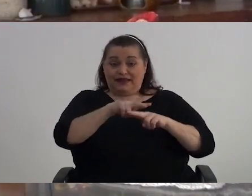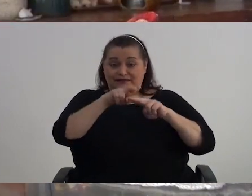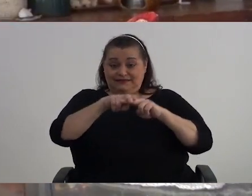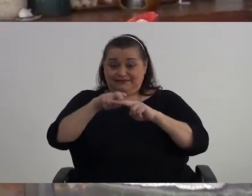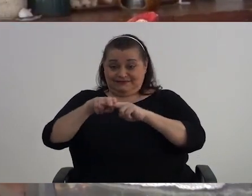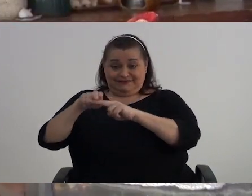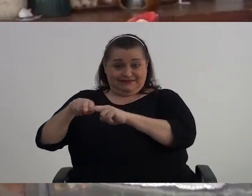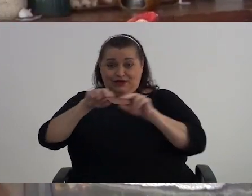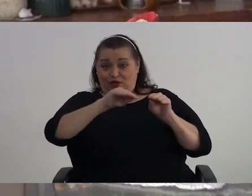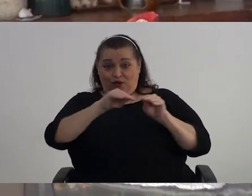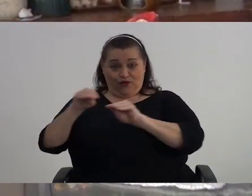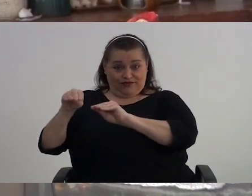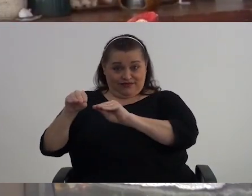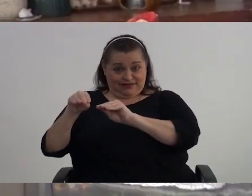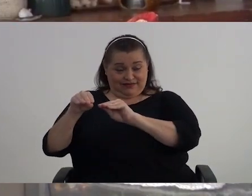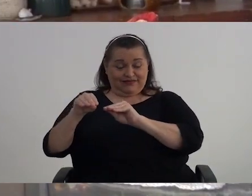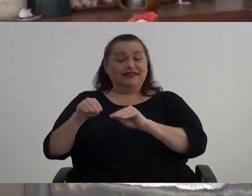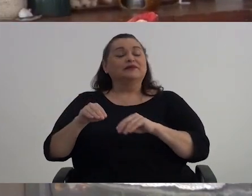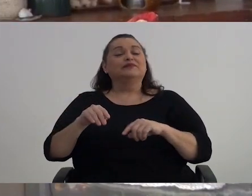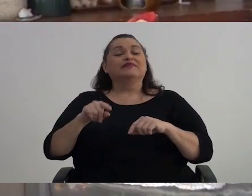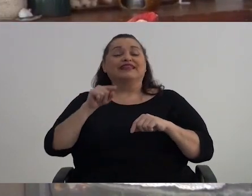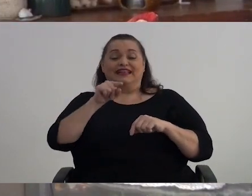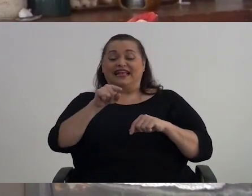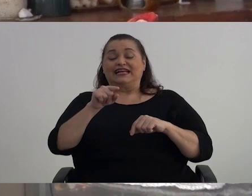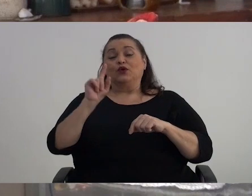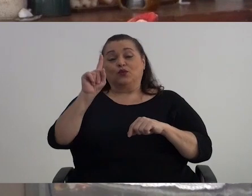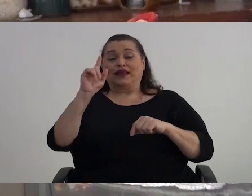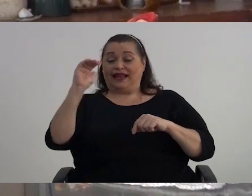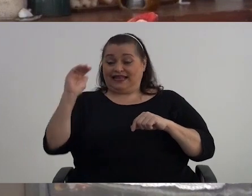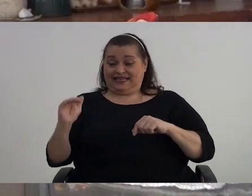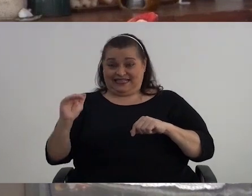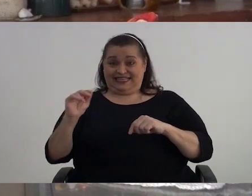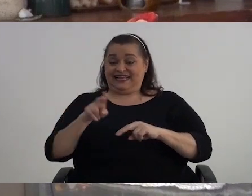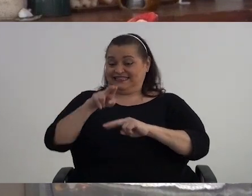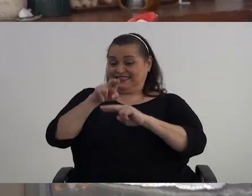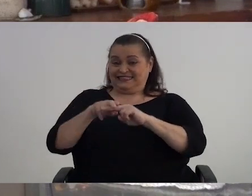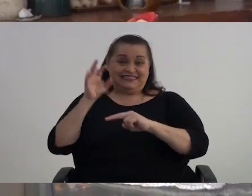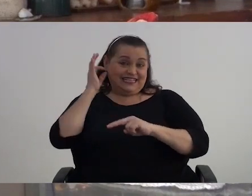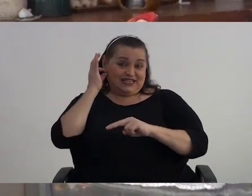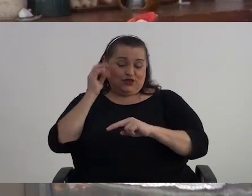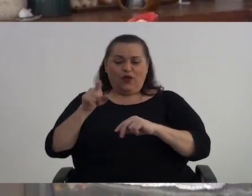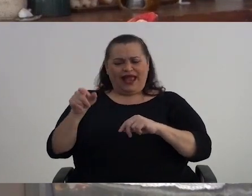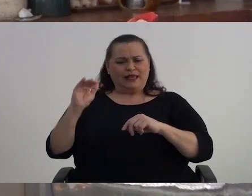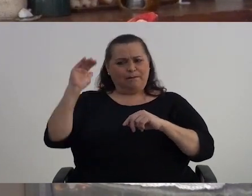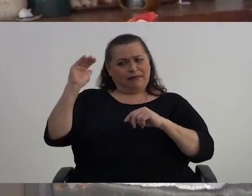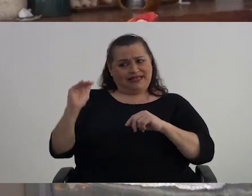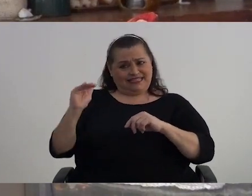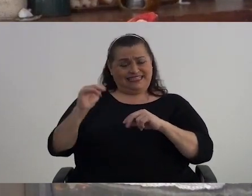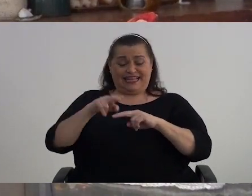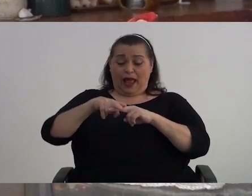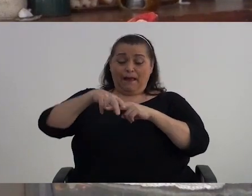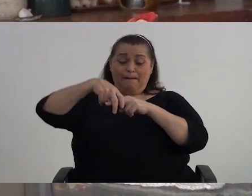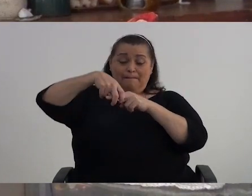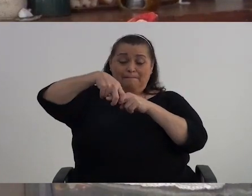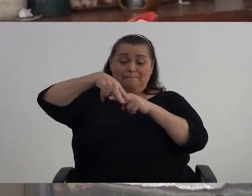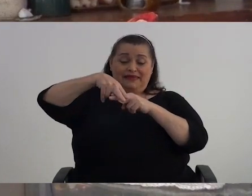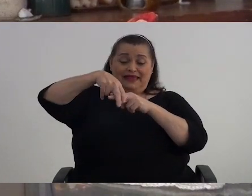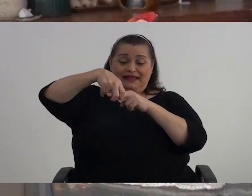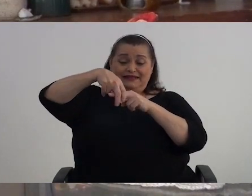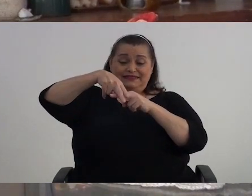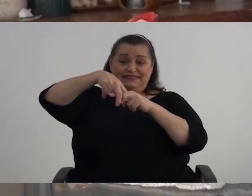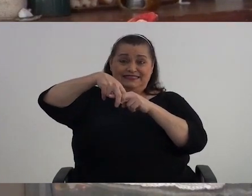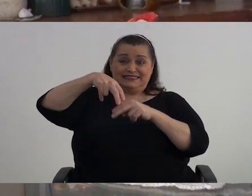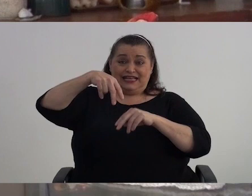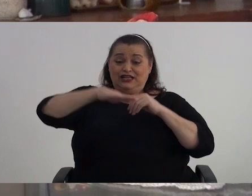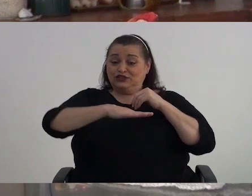Tenían atientos De correrse Y estando Una chiquita Ahí Era muy pequeñita No le llegaban Los pies Hasta